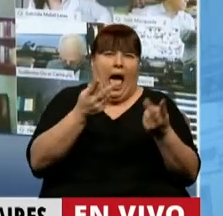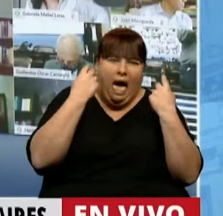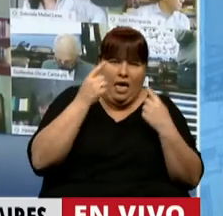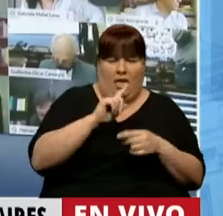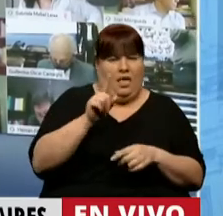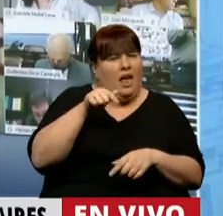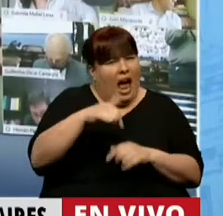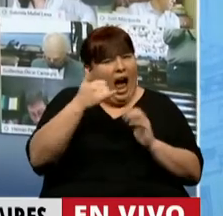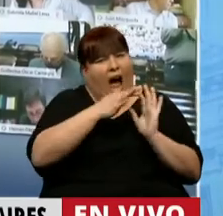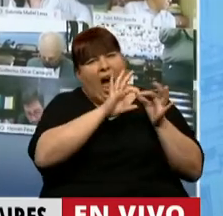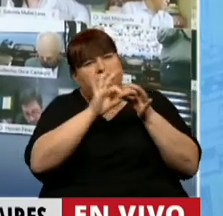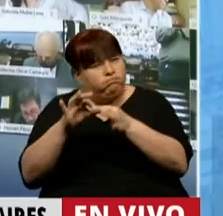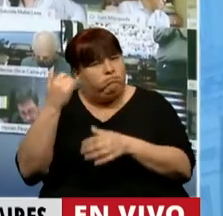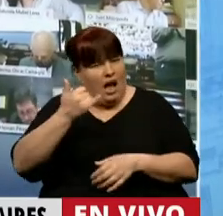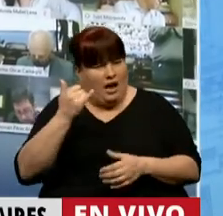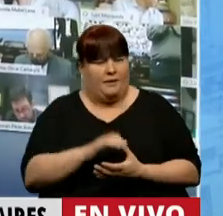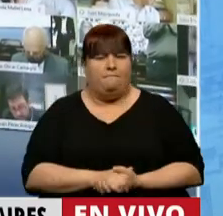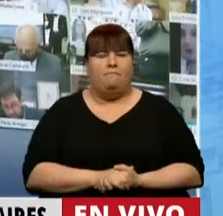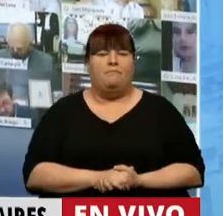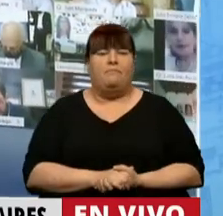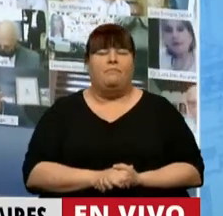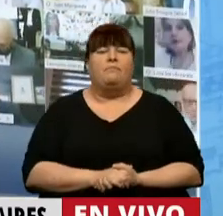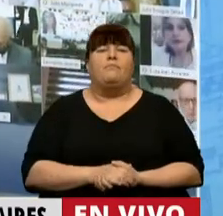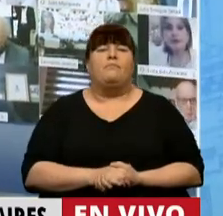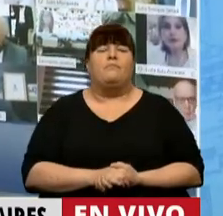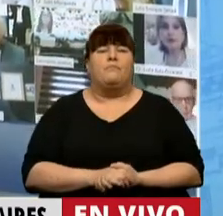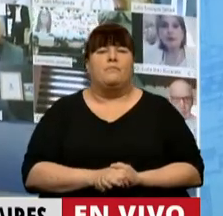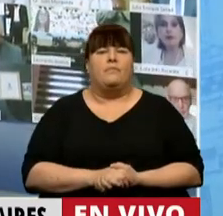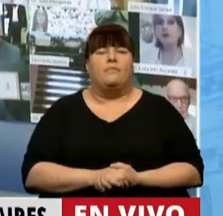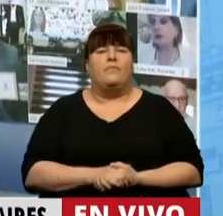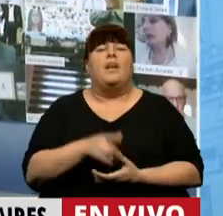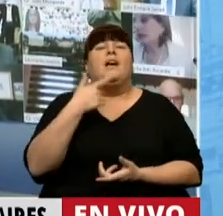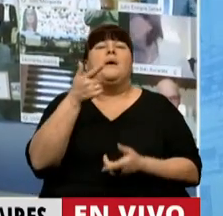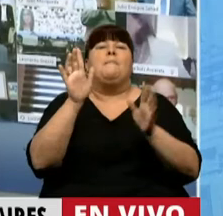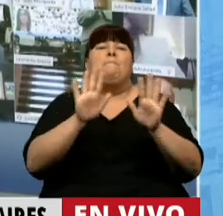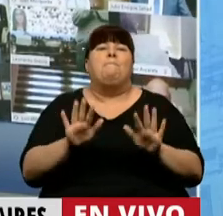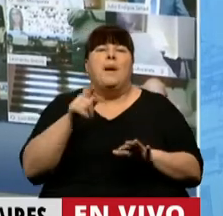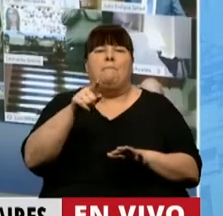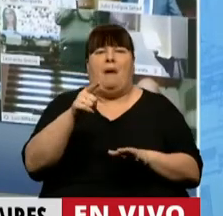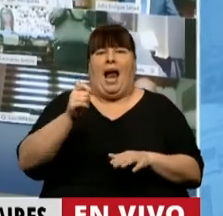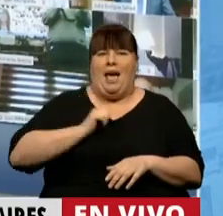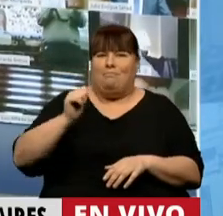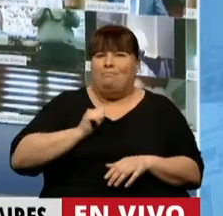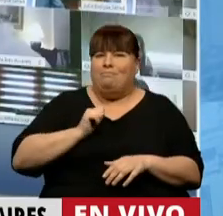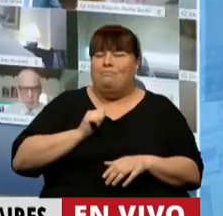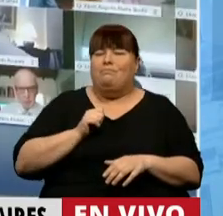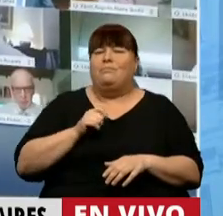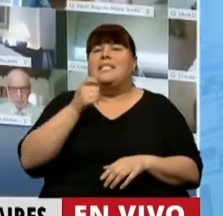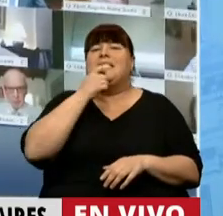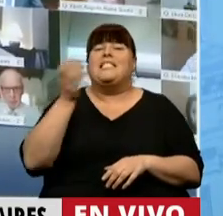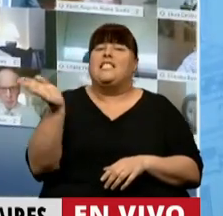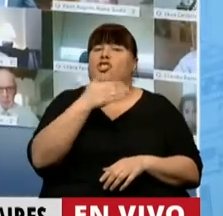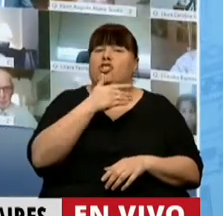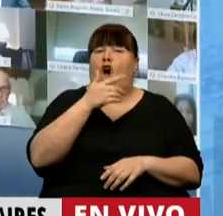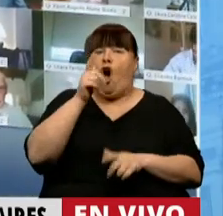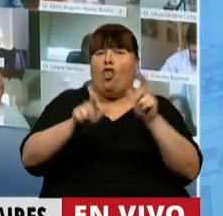Todo esto tiene una relación es la relación de los que preparan las fuerzas de seguridad si todo el